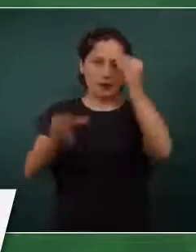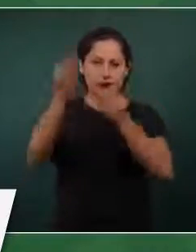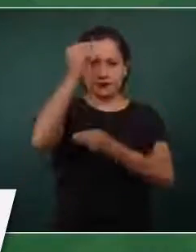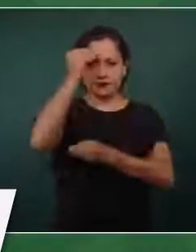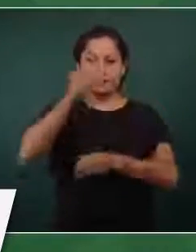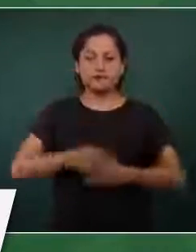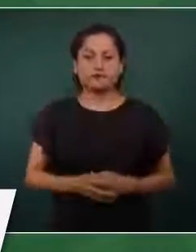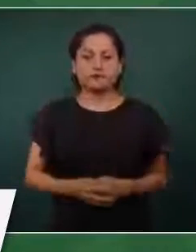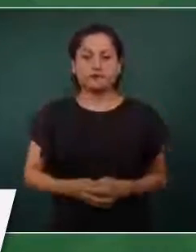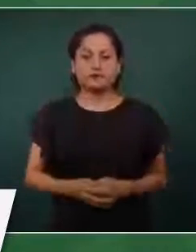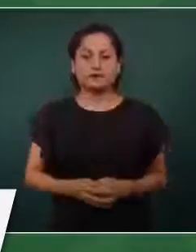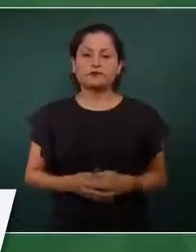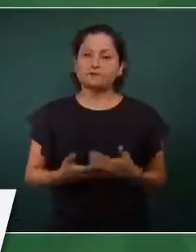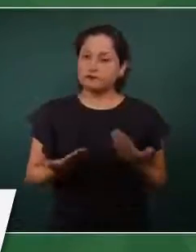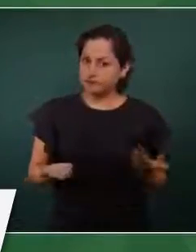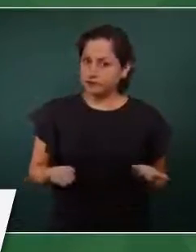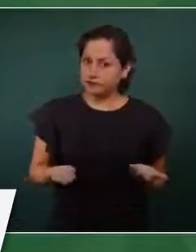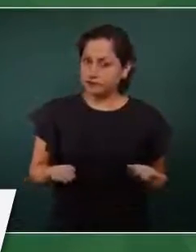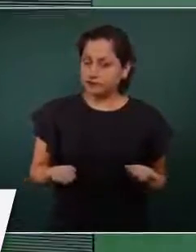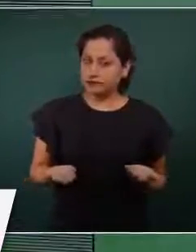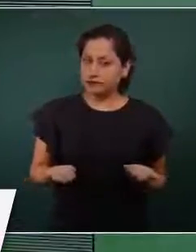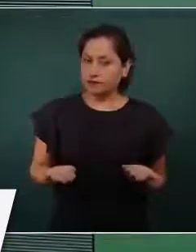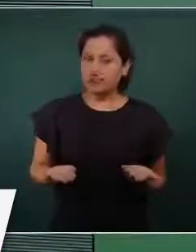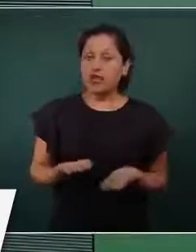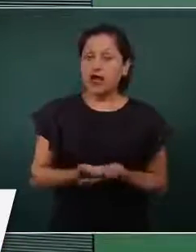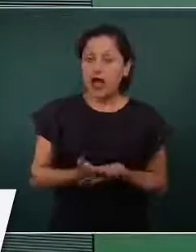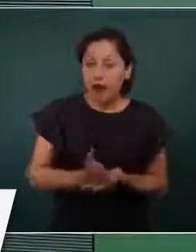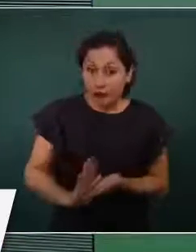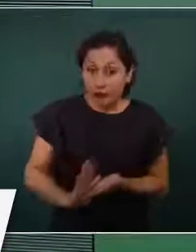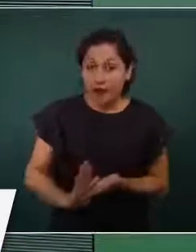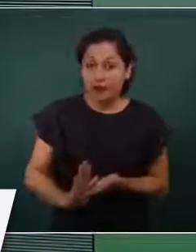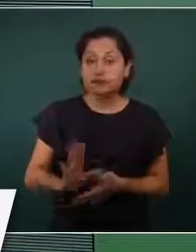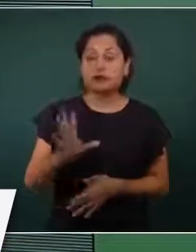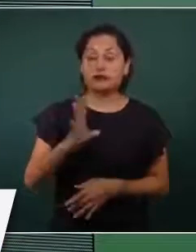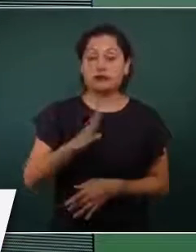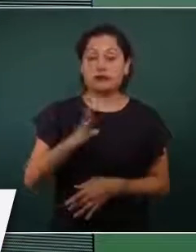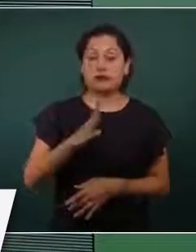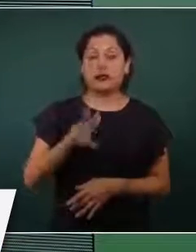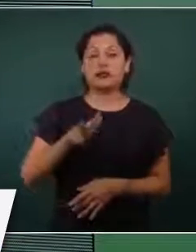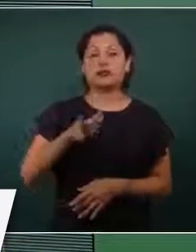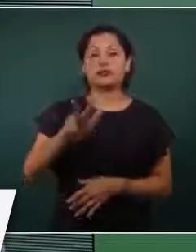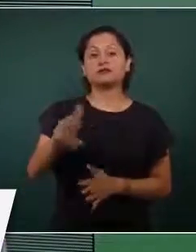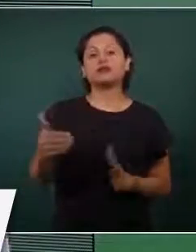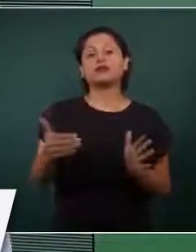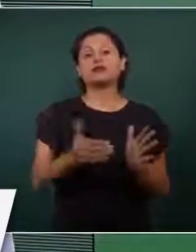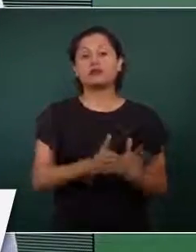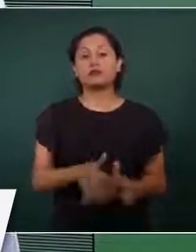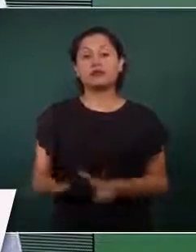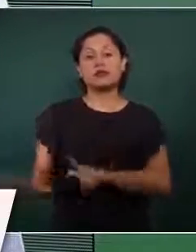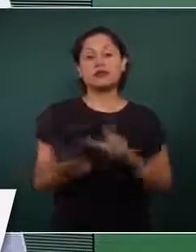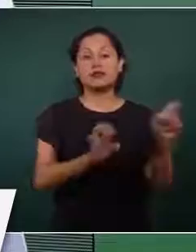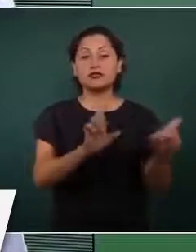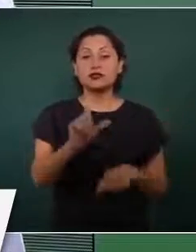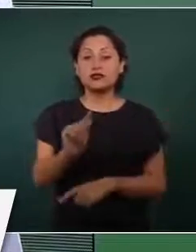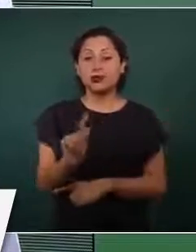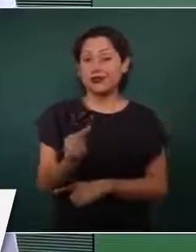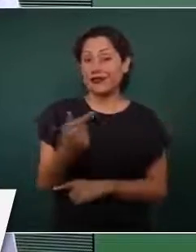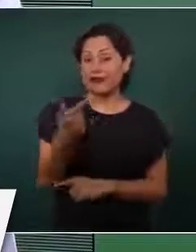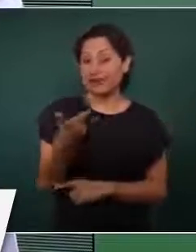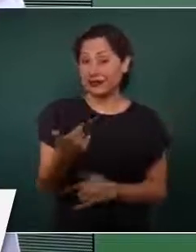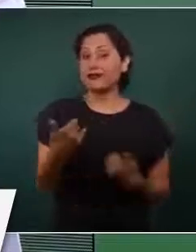también 18 mil 777 jóvenes